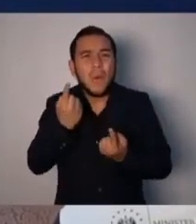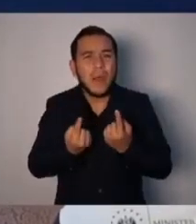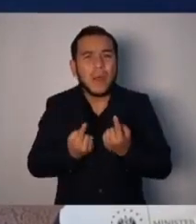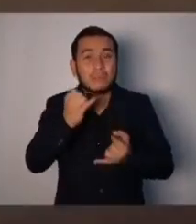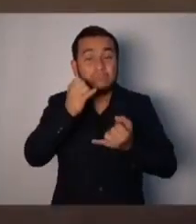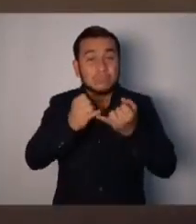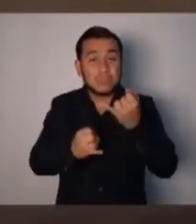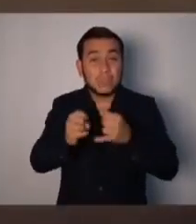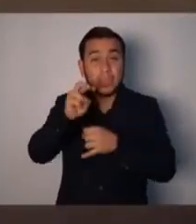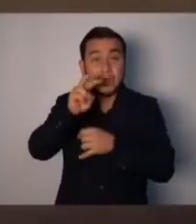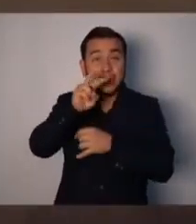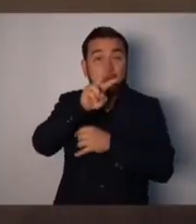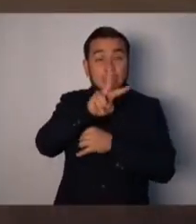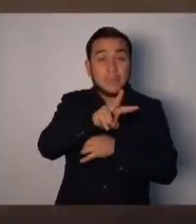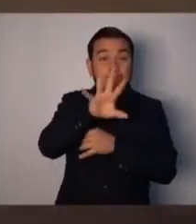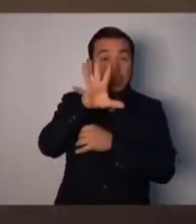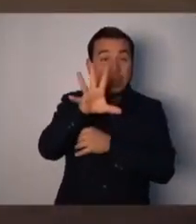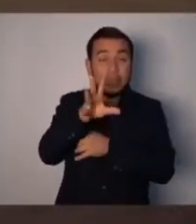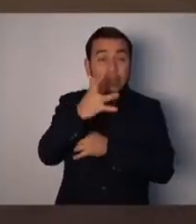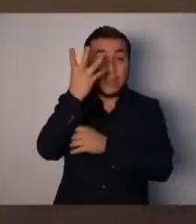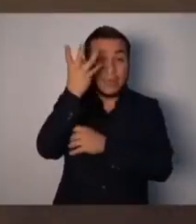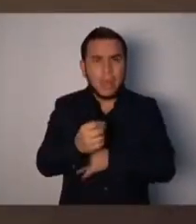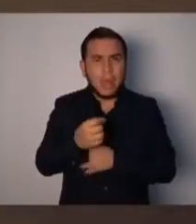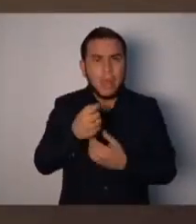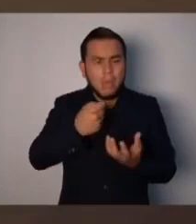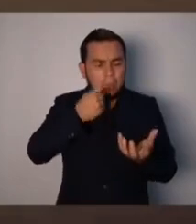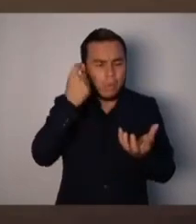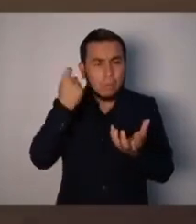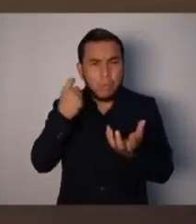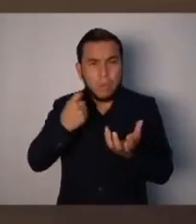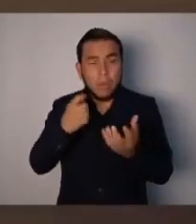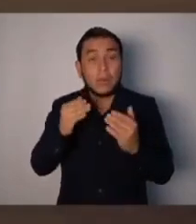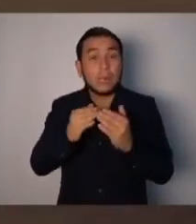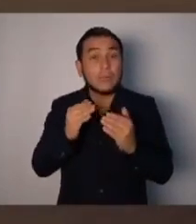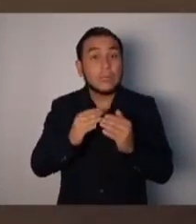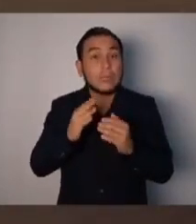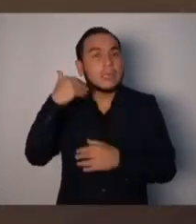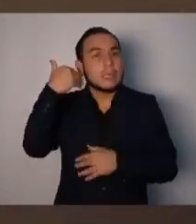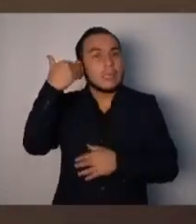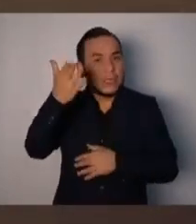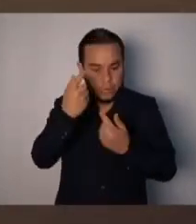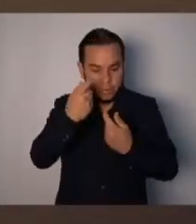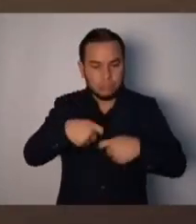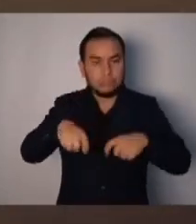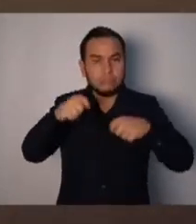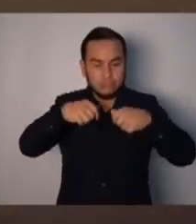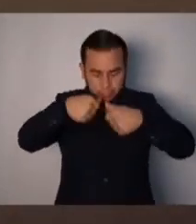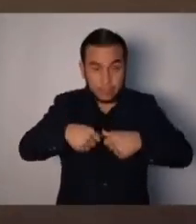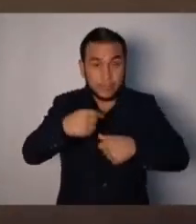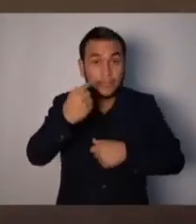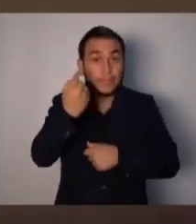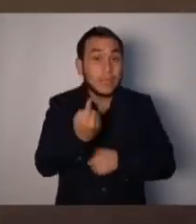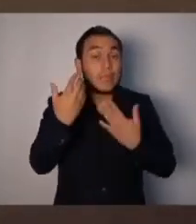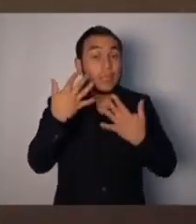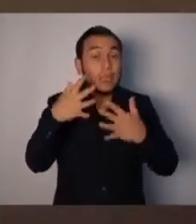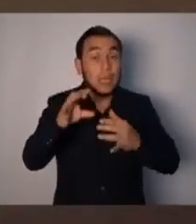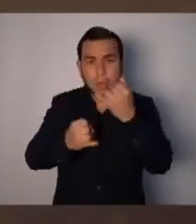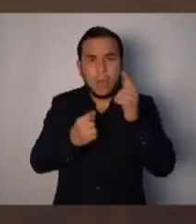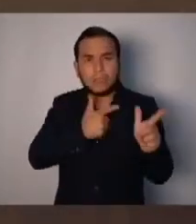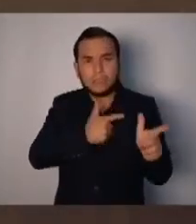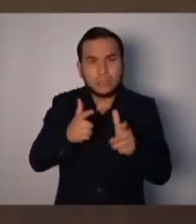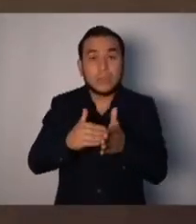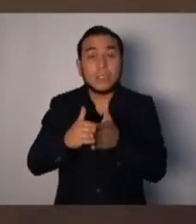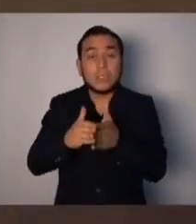Veinticinco homicidios diarios había luego en el gobierno de Cristiano y luego de la firma de los acuerdos de paz. La gente decía, se acabó la guerra y empezó la delincuencia.